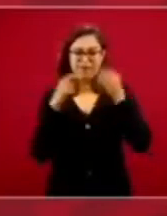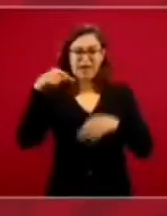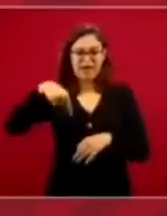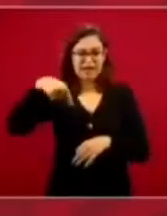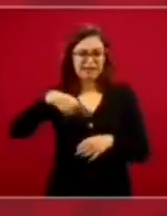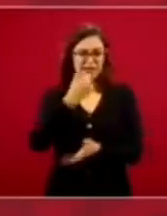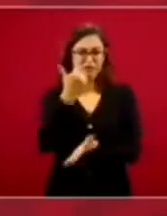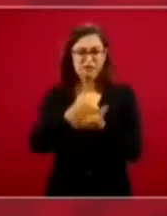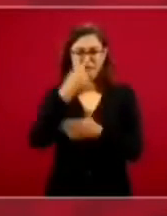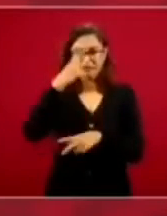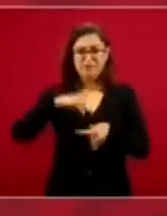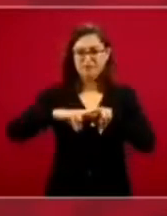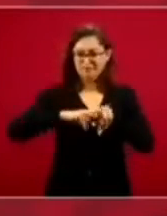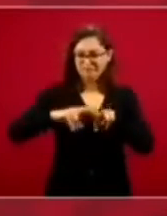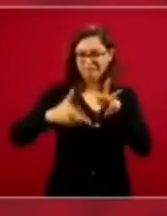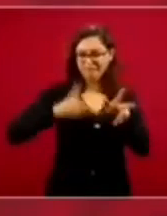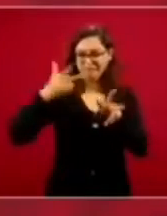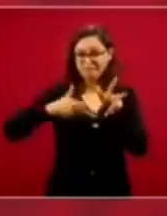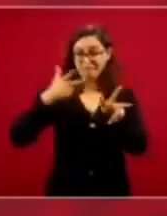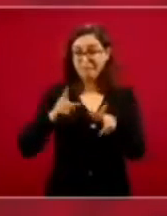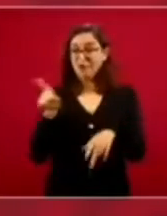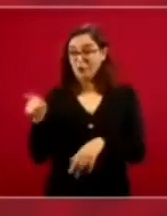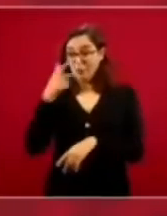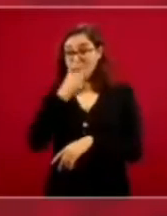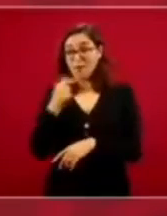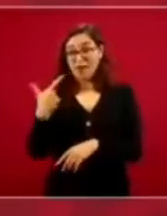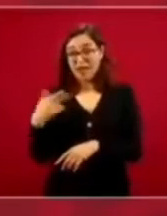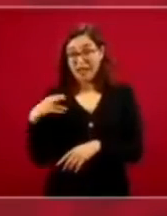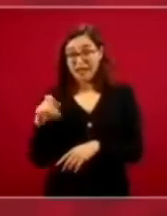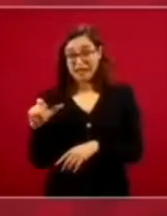la Ciudad de México, y ahí va Aguilar Camín.